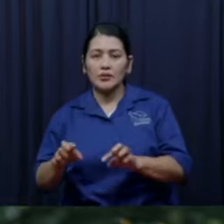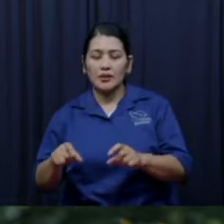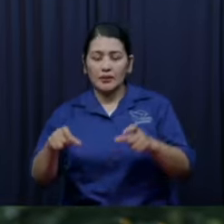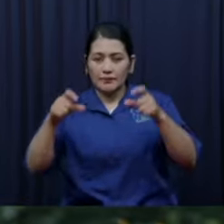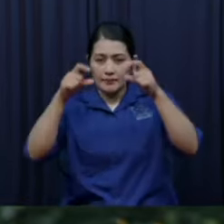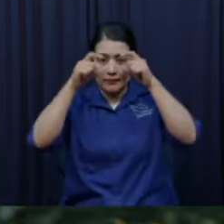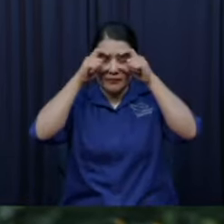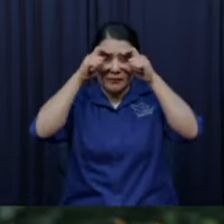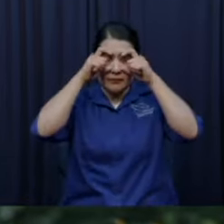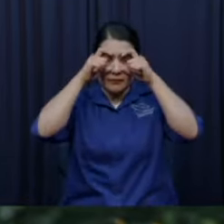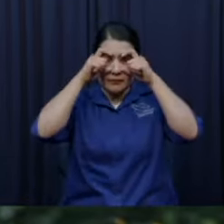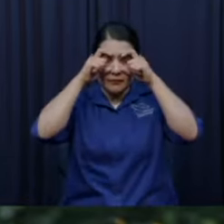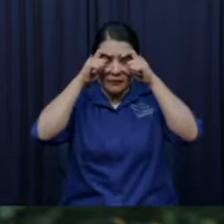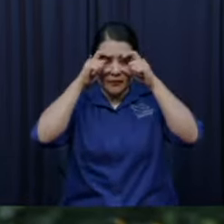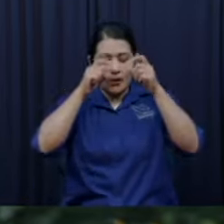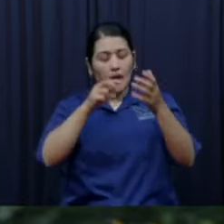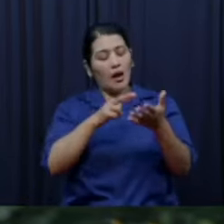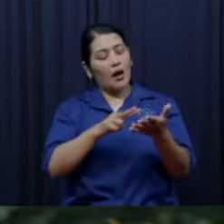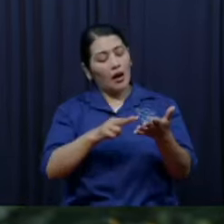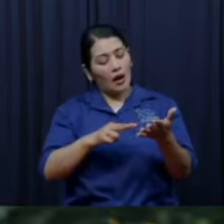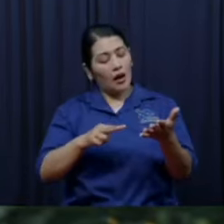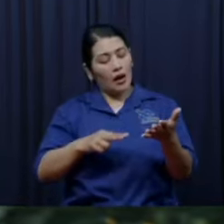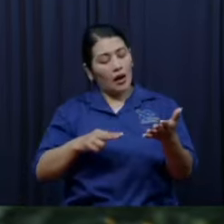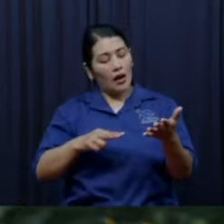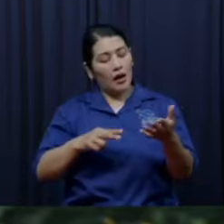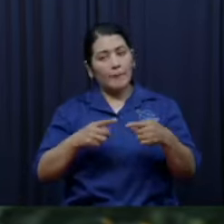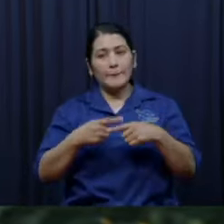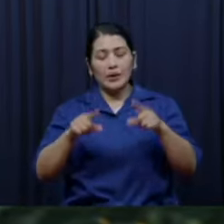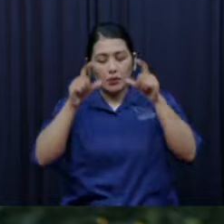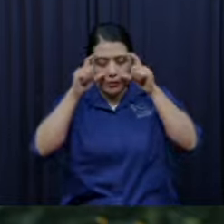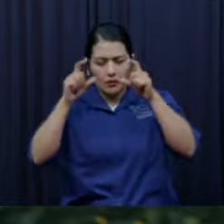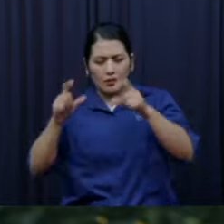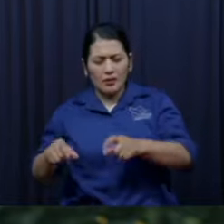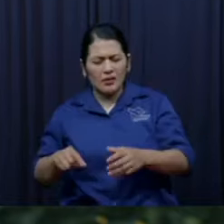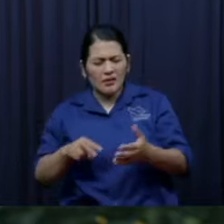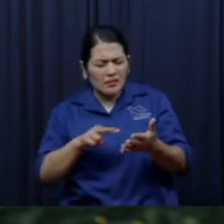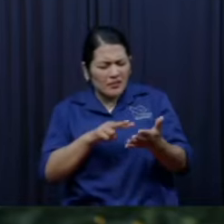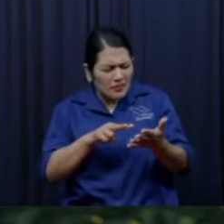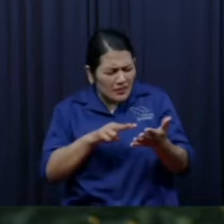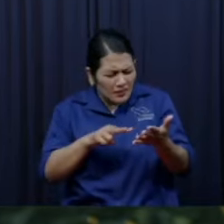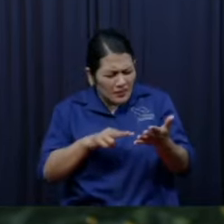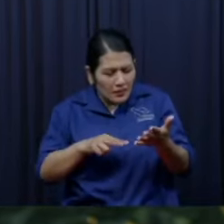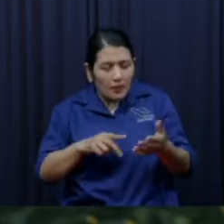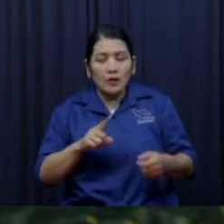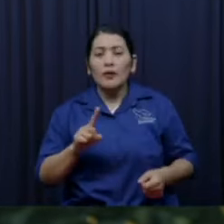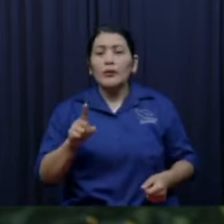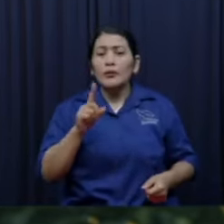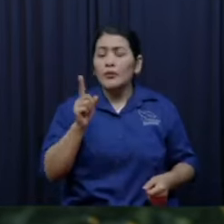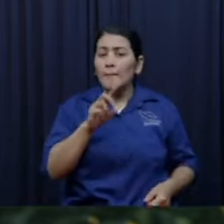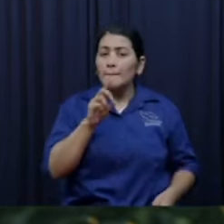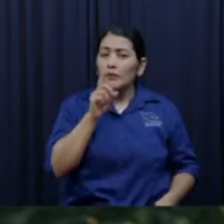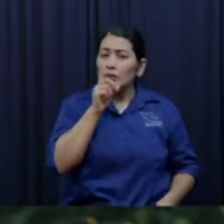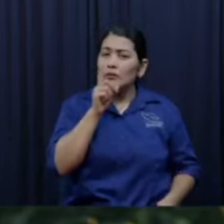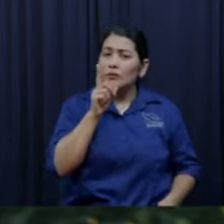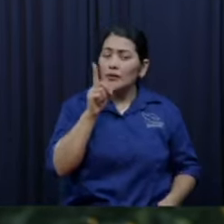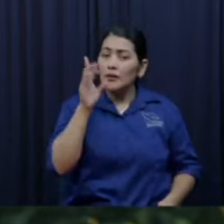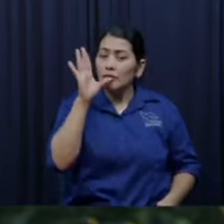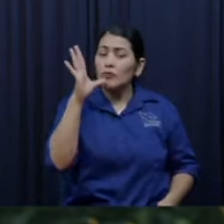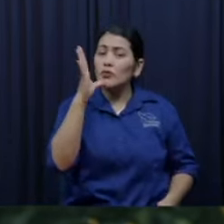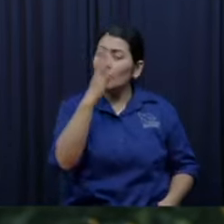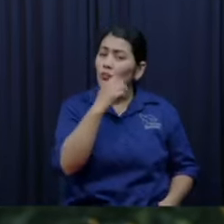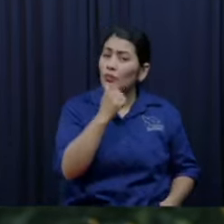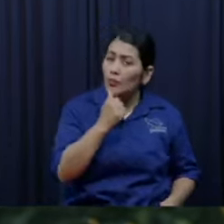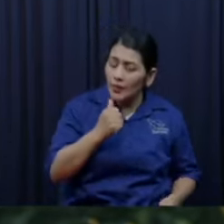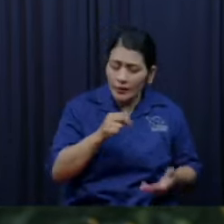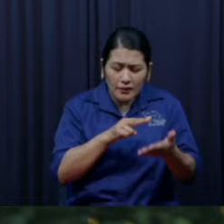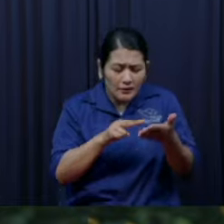cerrando los ojos vas a leer y lógico incongruente pero eso es lo que uno hace a veces yo lo que he descubierto es que si